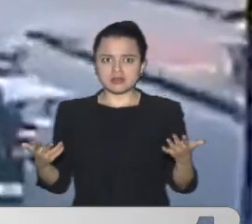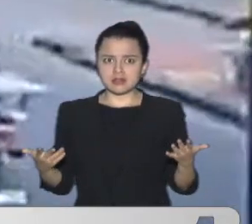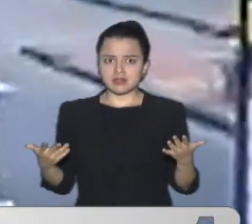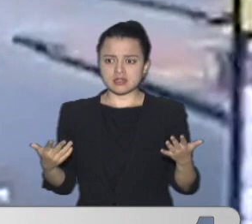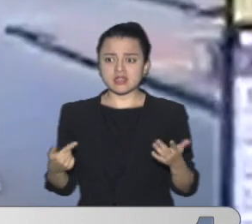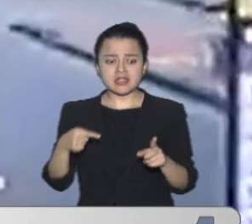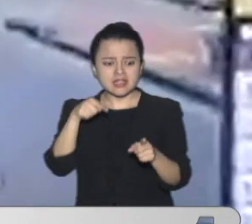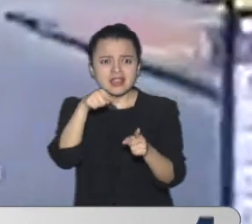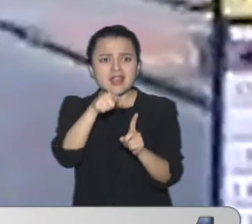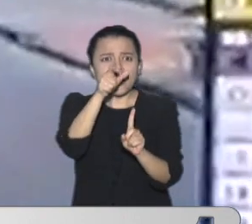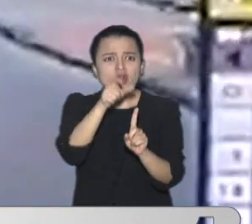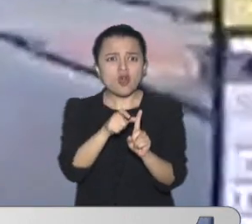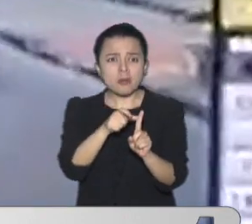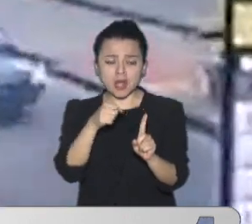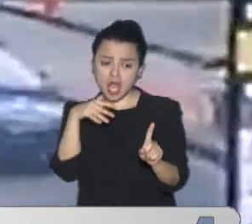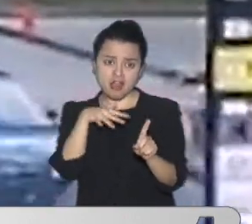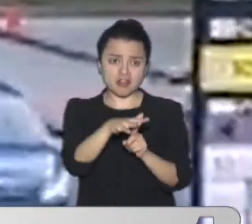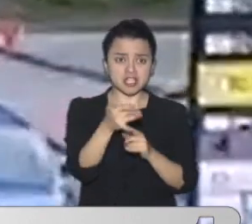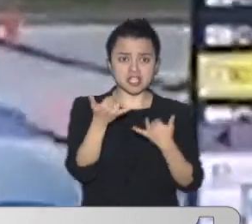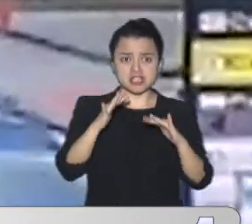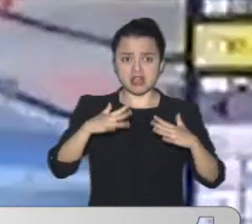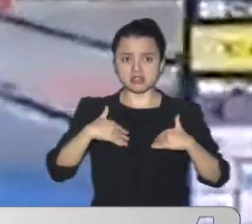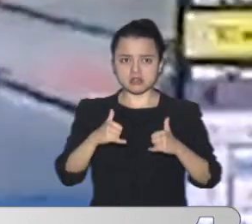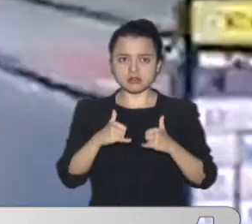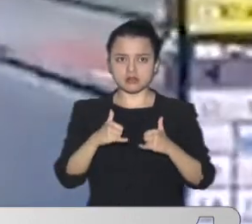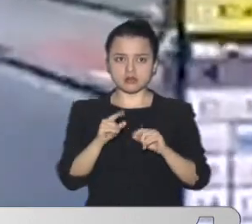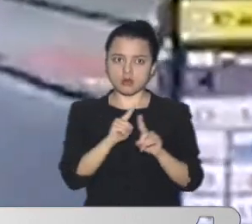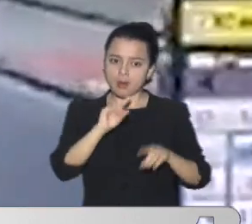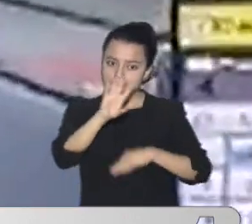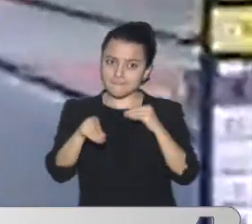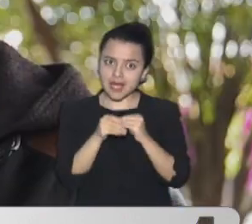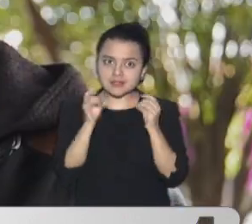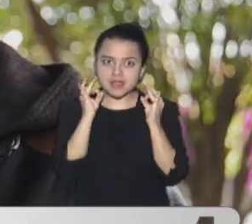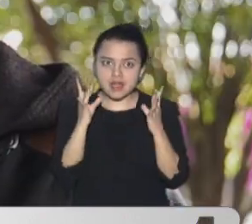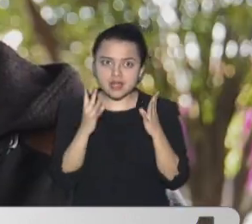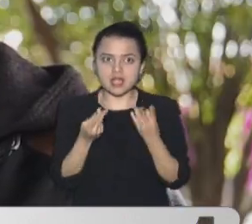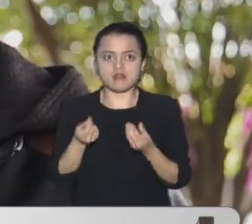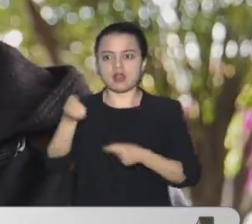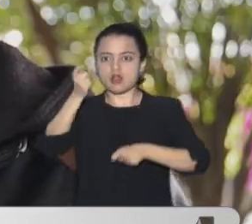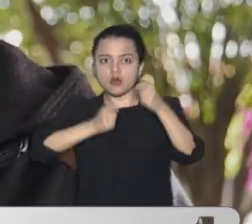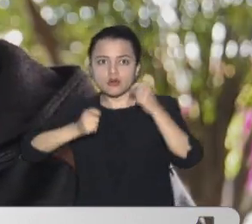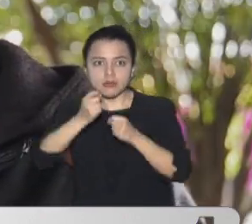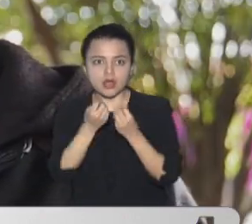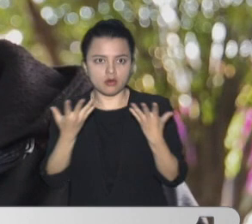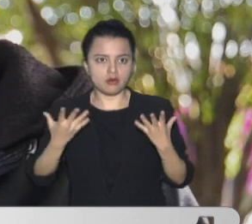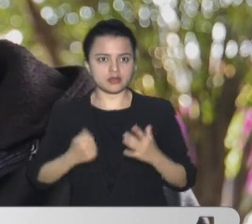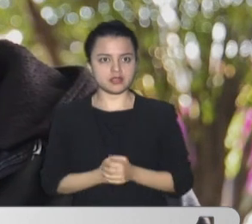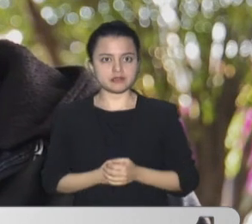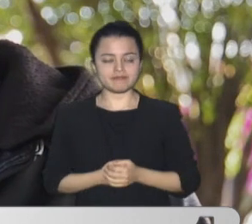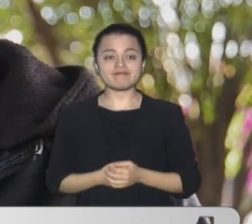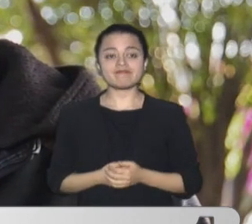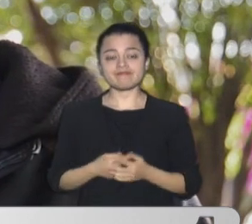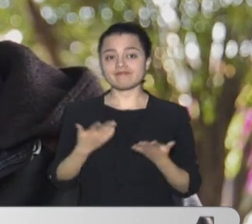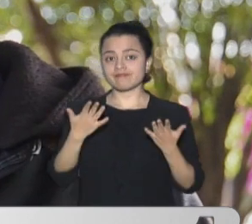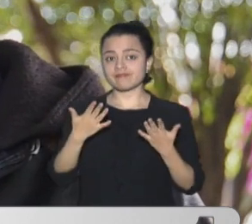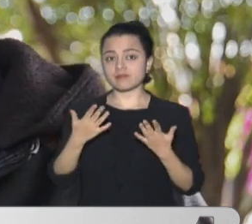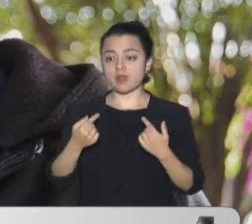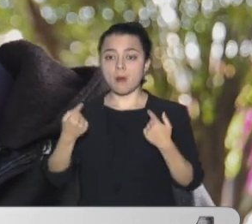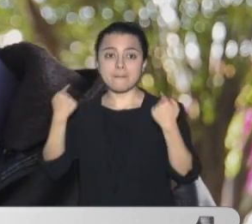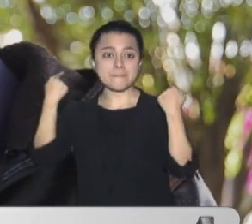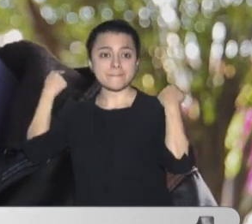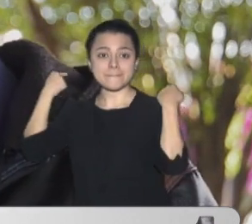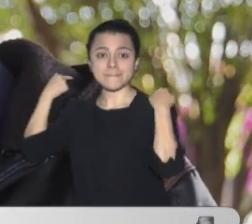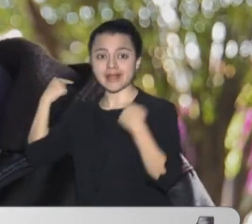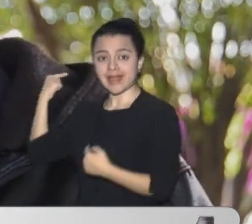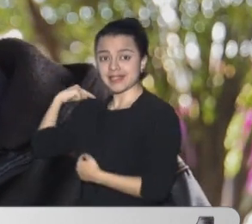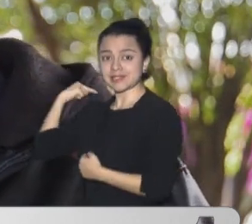salud También en la economía Si está bastante delicado De salud Él tiene una contusión En la parte baja De la espalda En